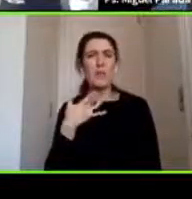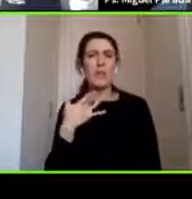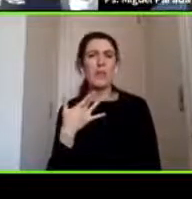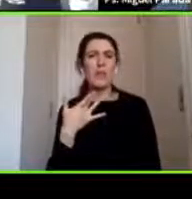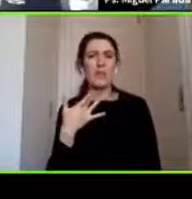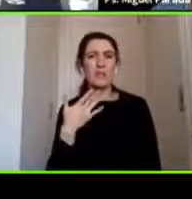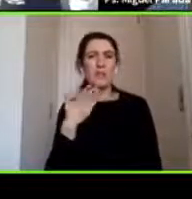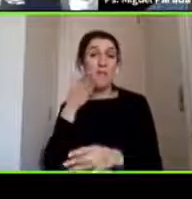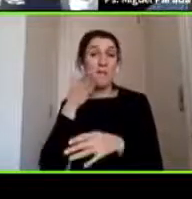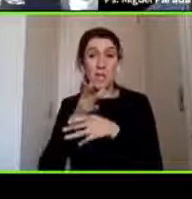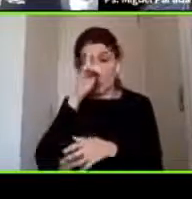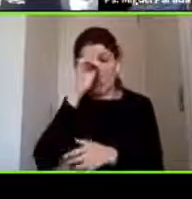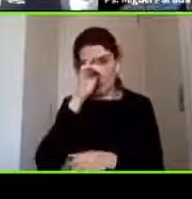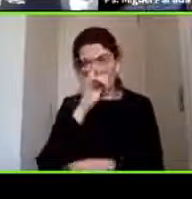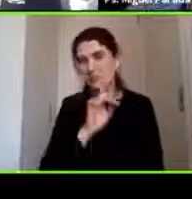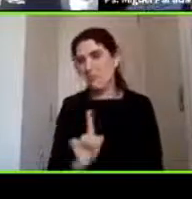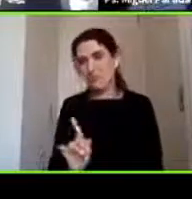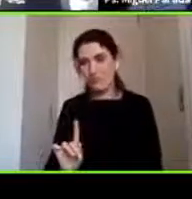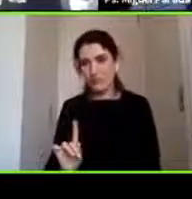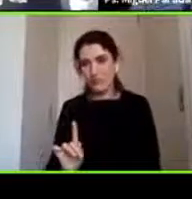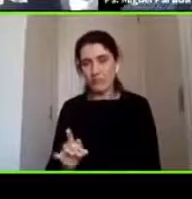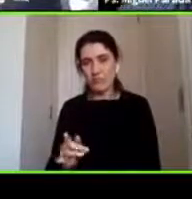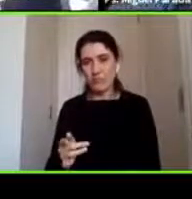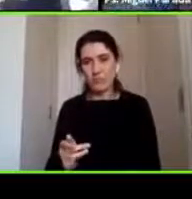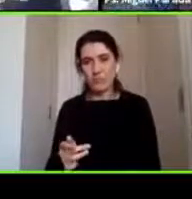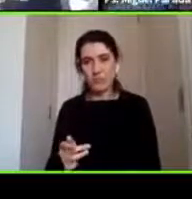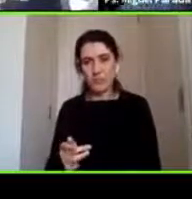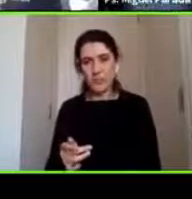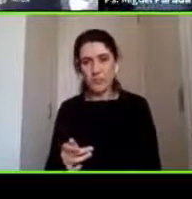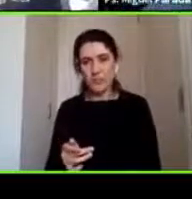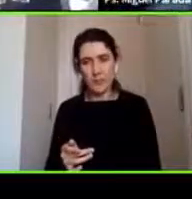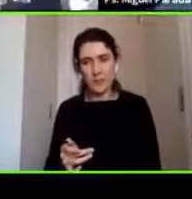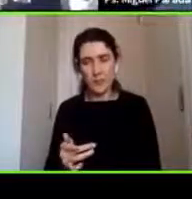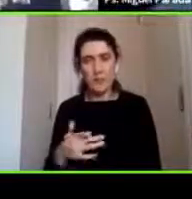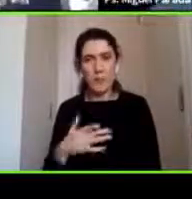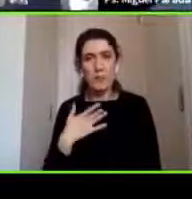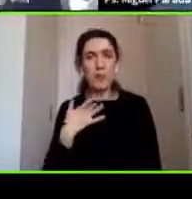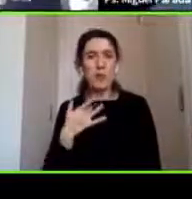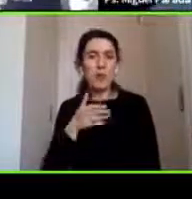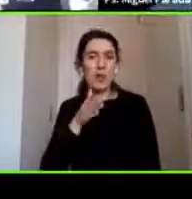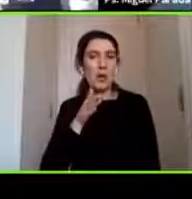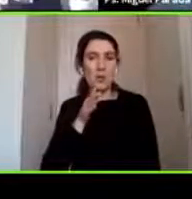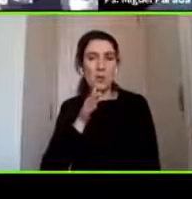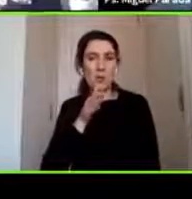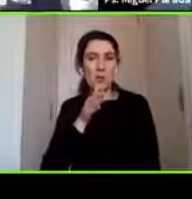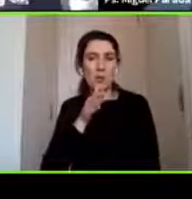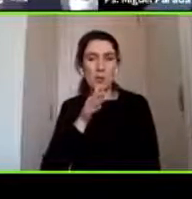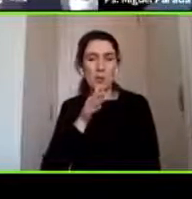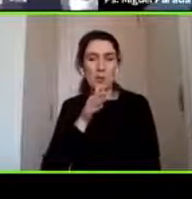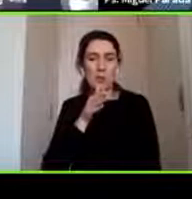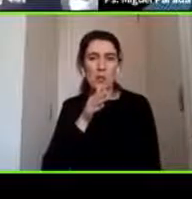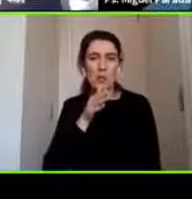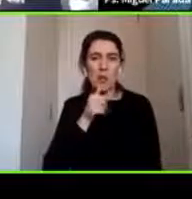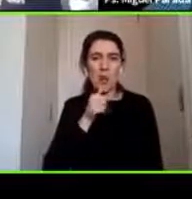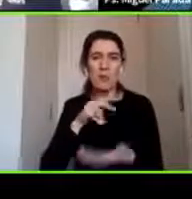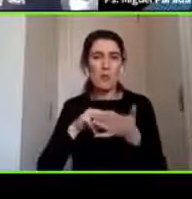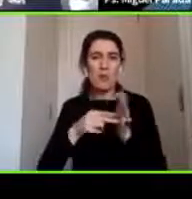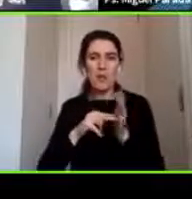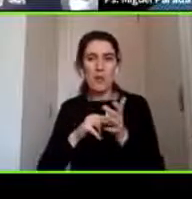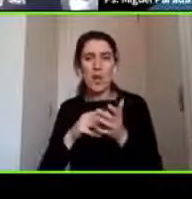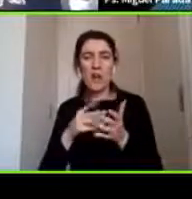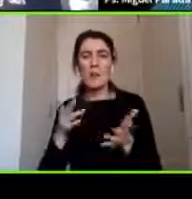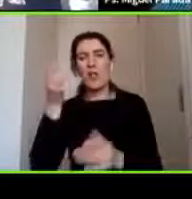consulten habitualmente porque no provocan ninguna consecuencia neurológica ni dolor de